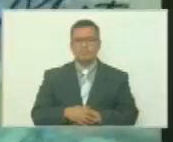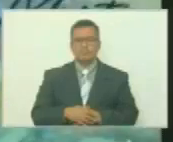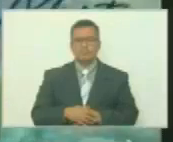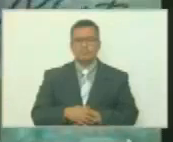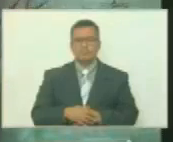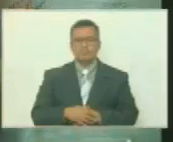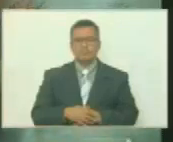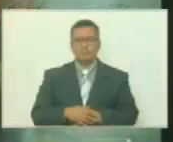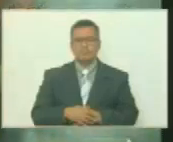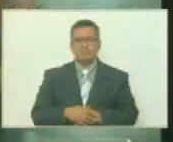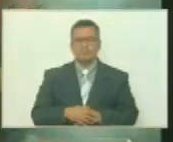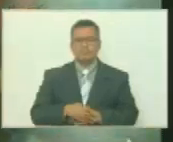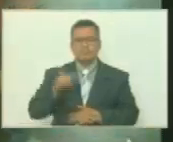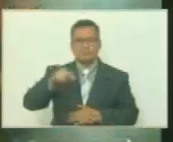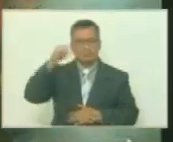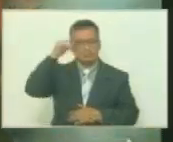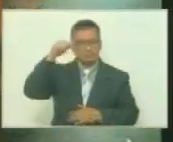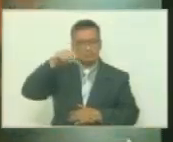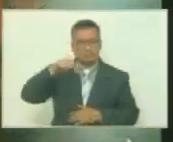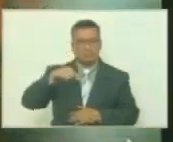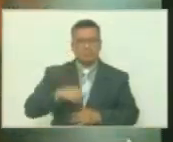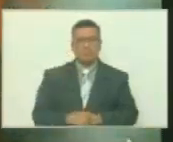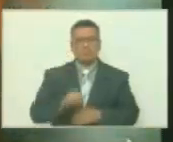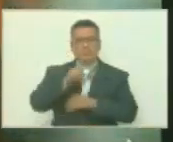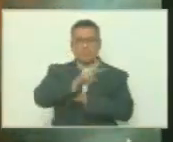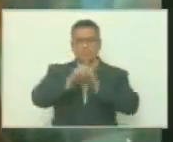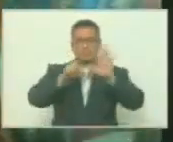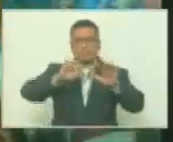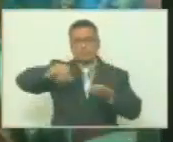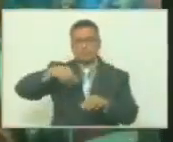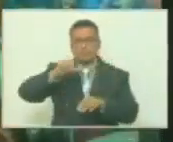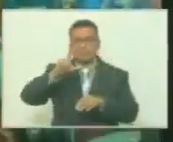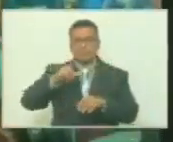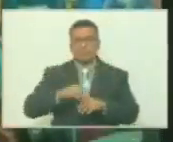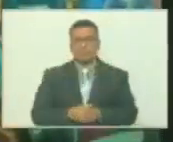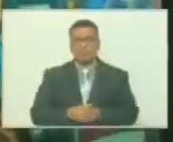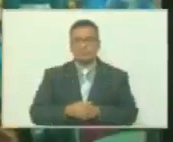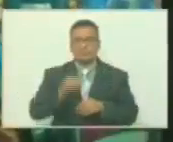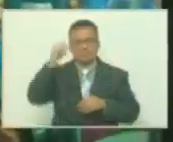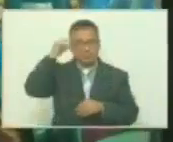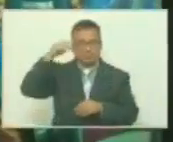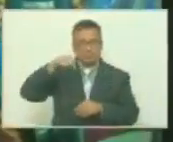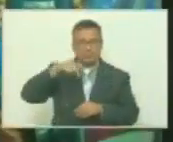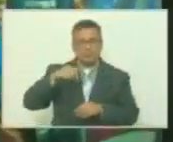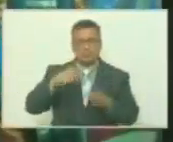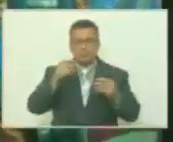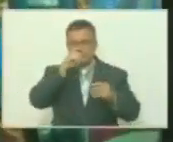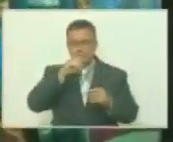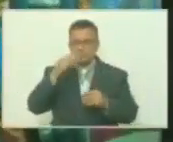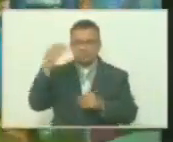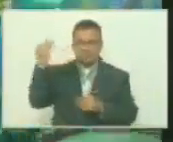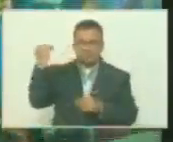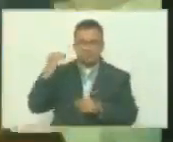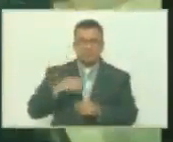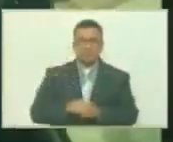aquí estamos hoy 26 de julio un día como hoy pero muchos años antes